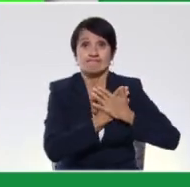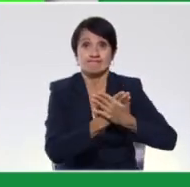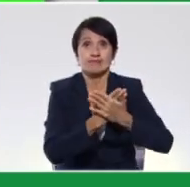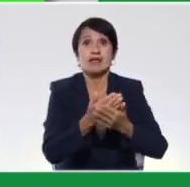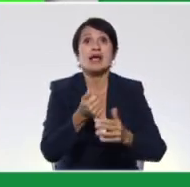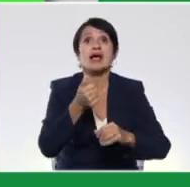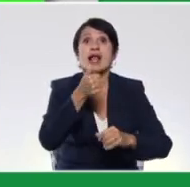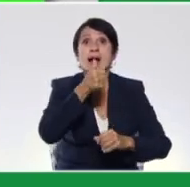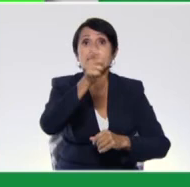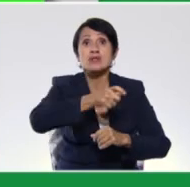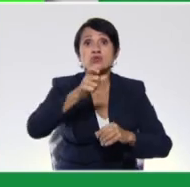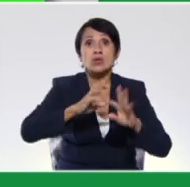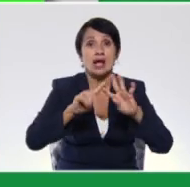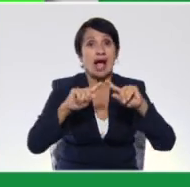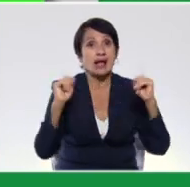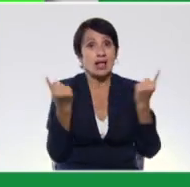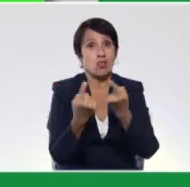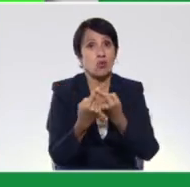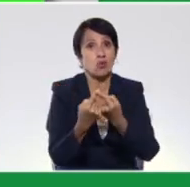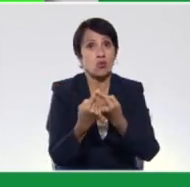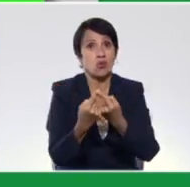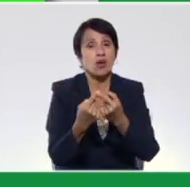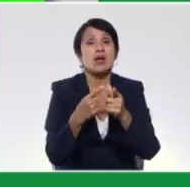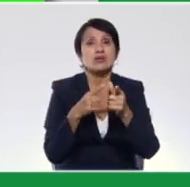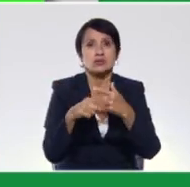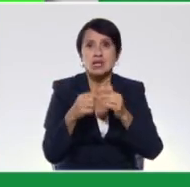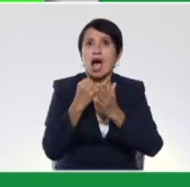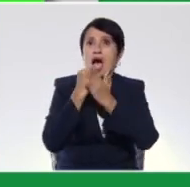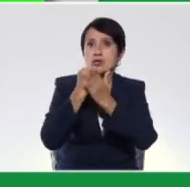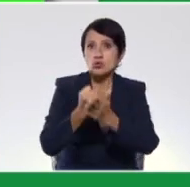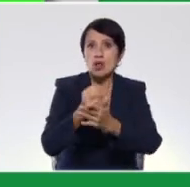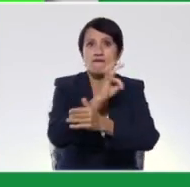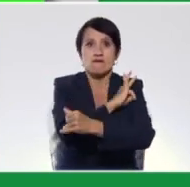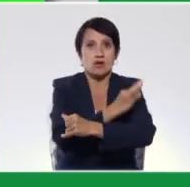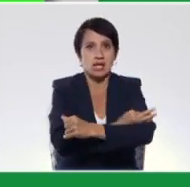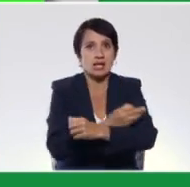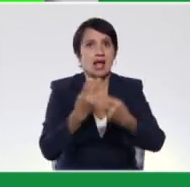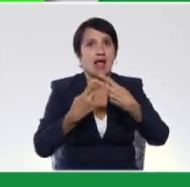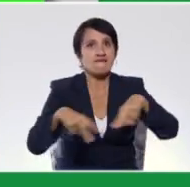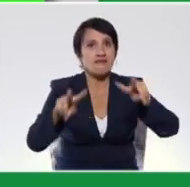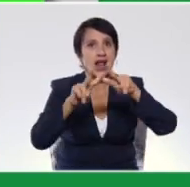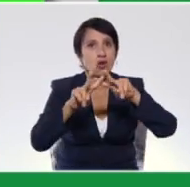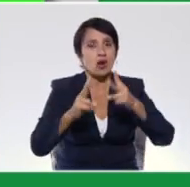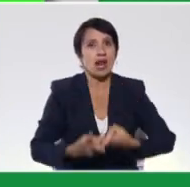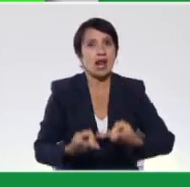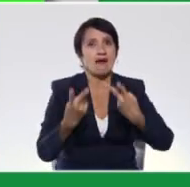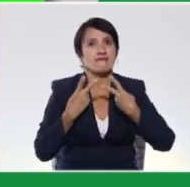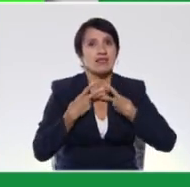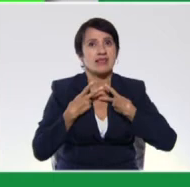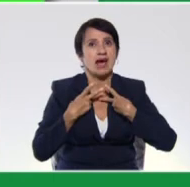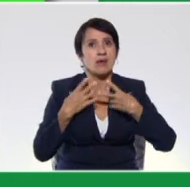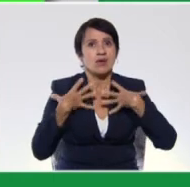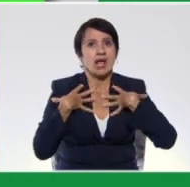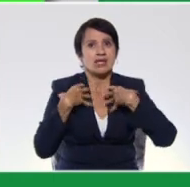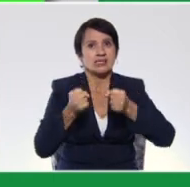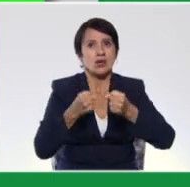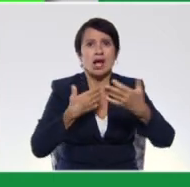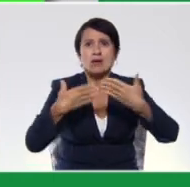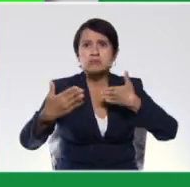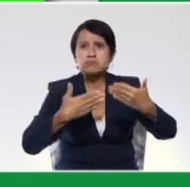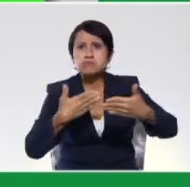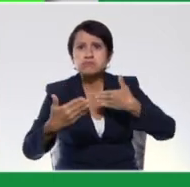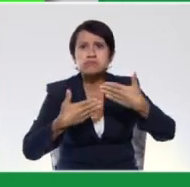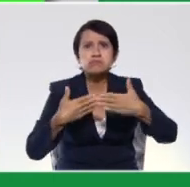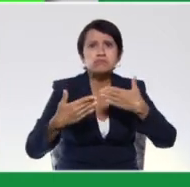quienes le rodean. Además, ayudan a fortalecer el valor a la vida para una sana convivencia